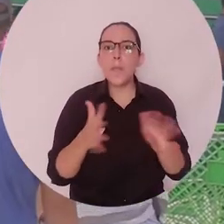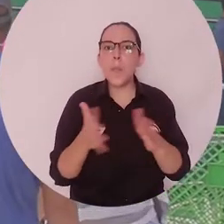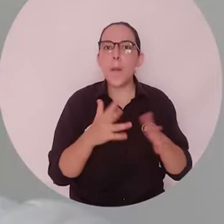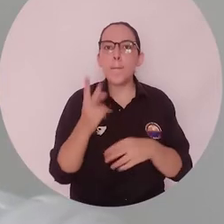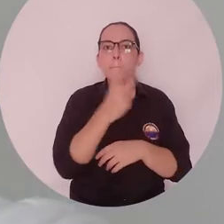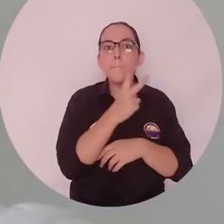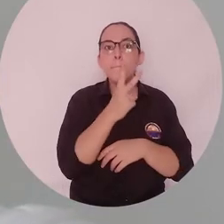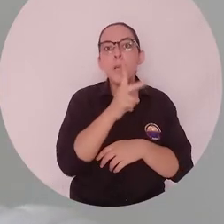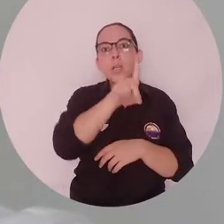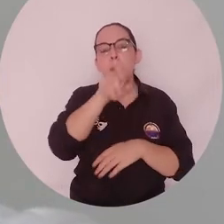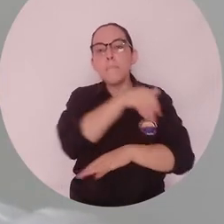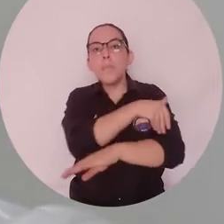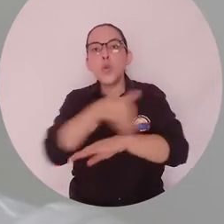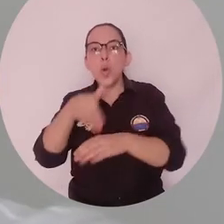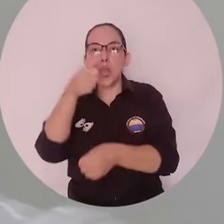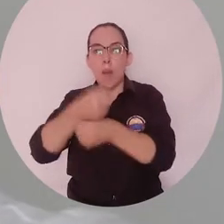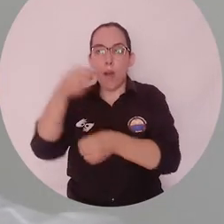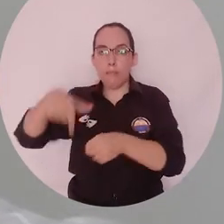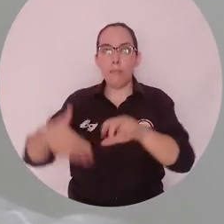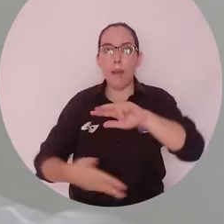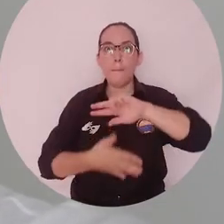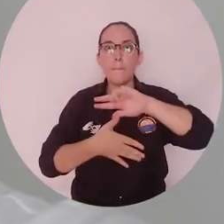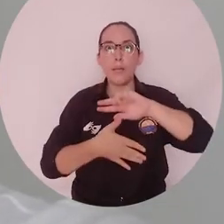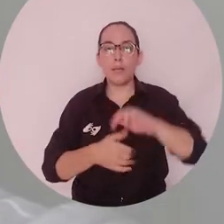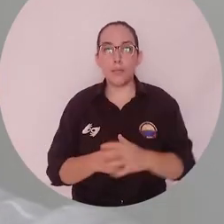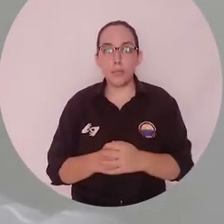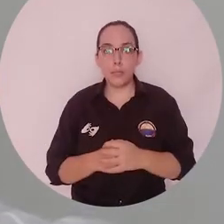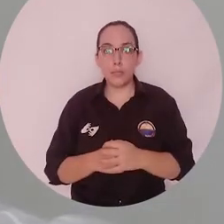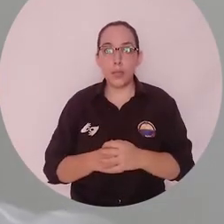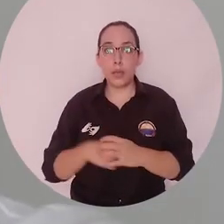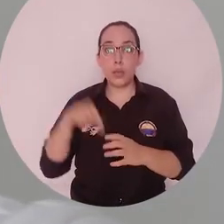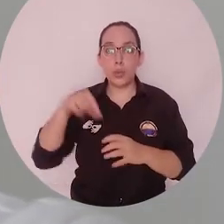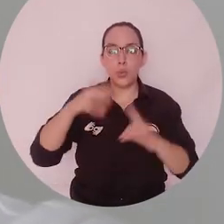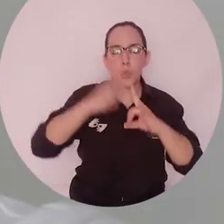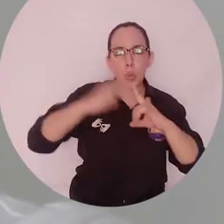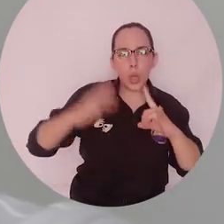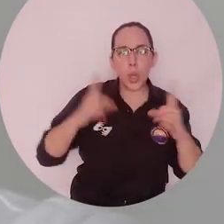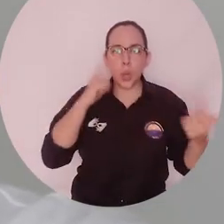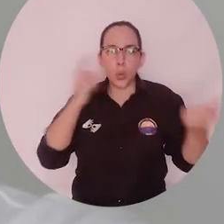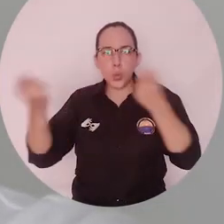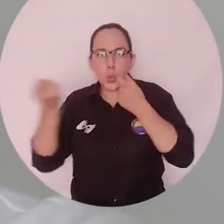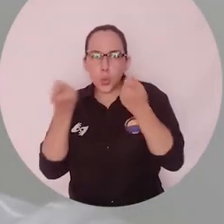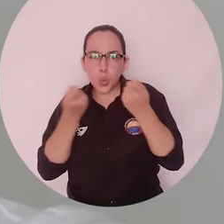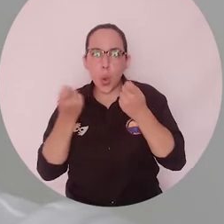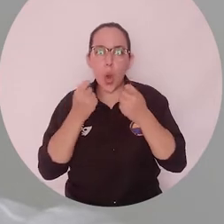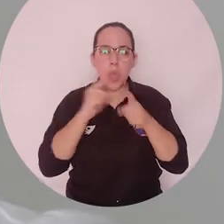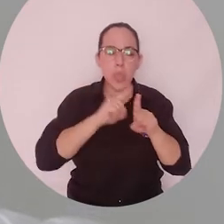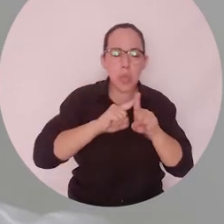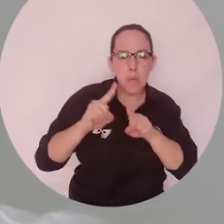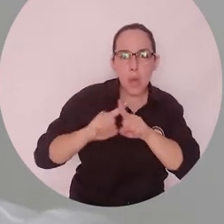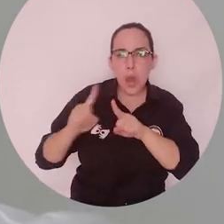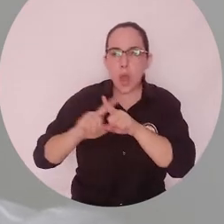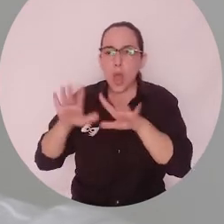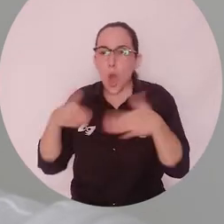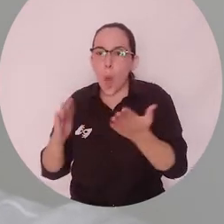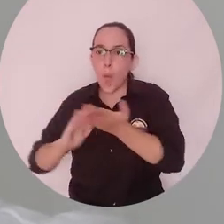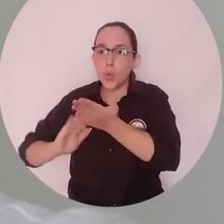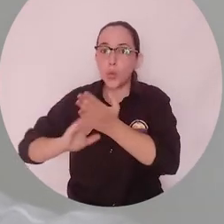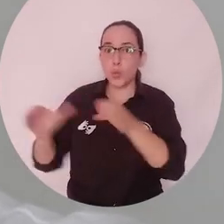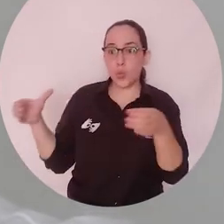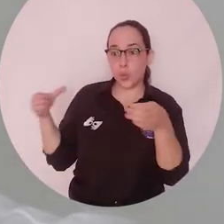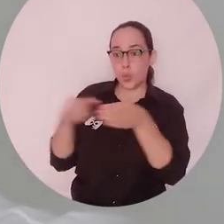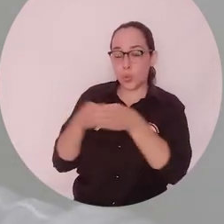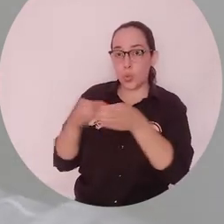Latinoamérica. La Universidad del Magdalena ha liderado diferentes iniciativas y estrategias, no solamente con la Asociación Estudiantil de Mujeres,